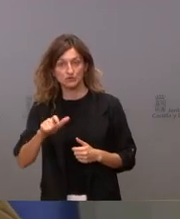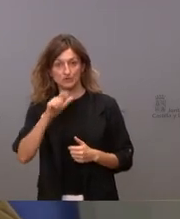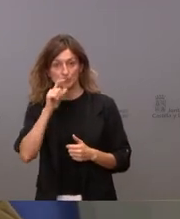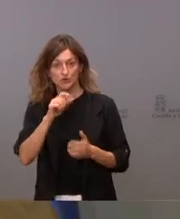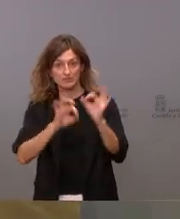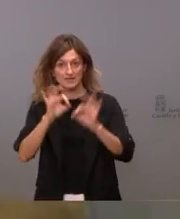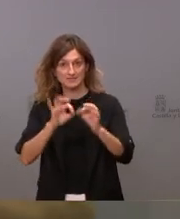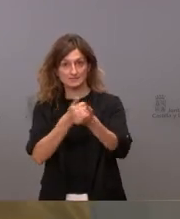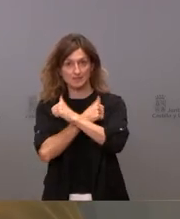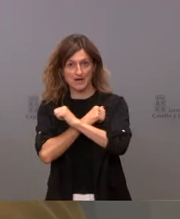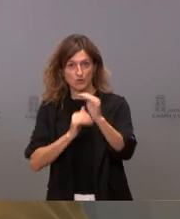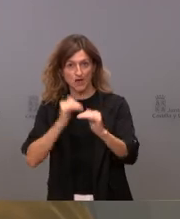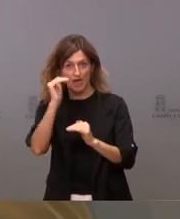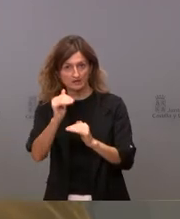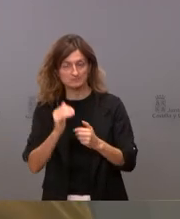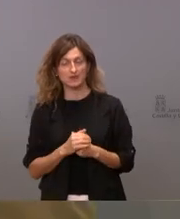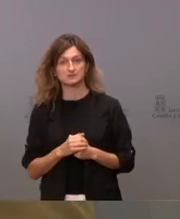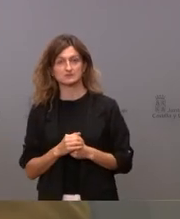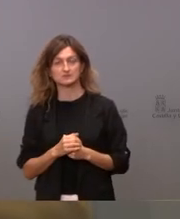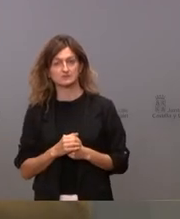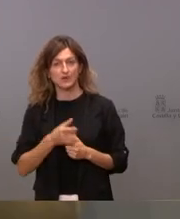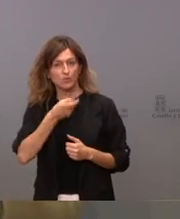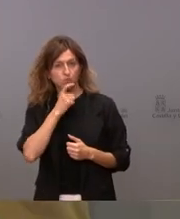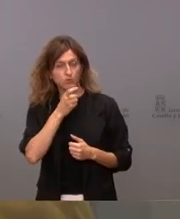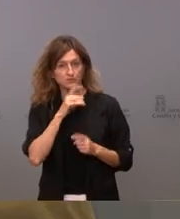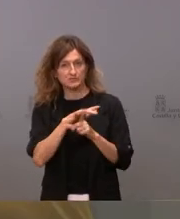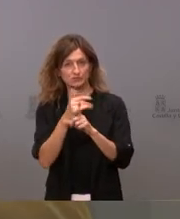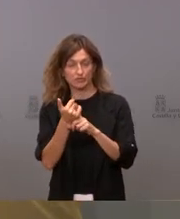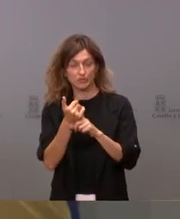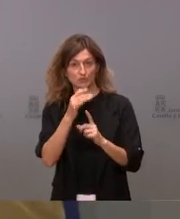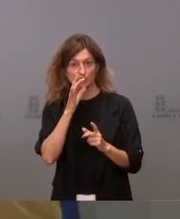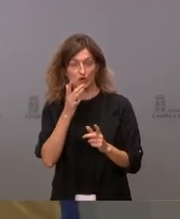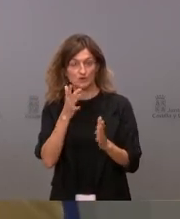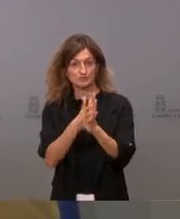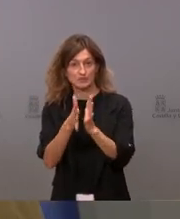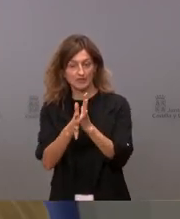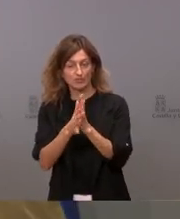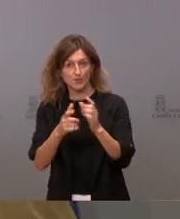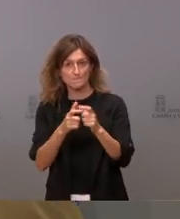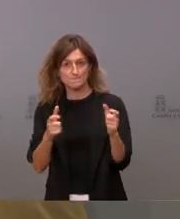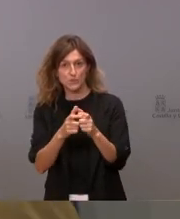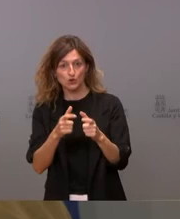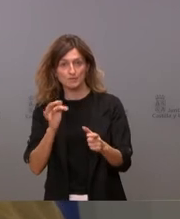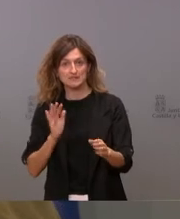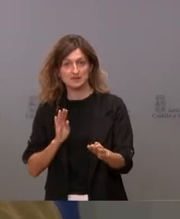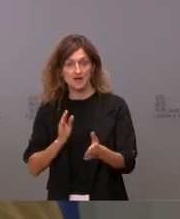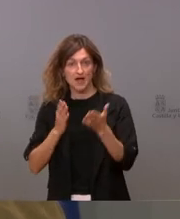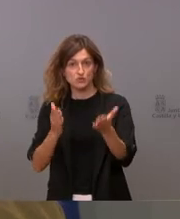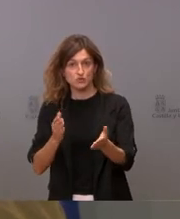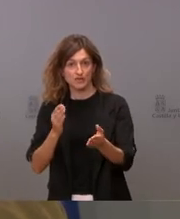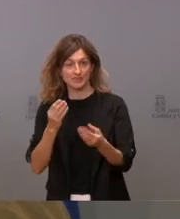paro muy altas en situaciones muy difíciles y en las cuales durante la explicación que se da de estos bonos como de las ayudas a la vivienda